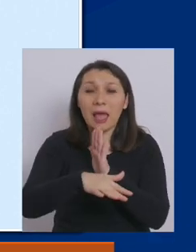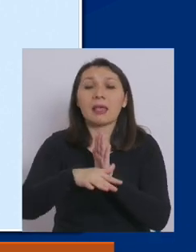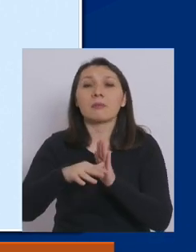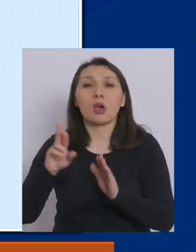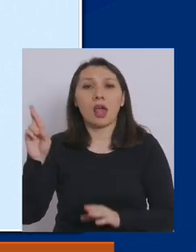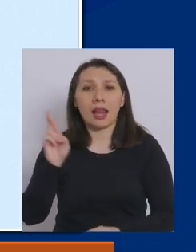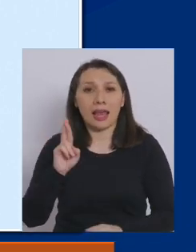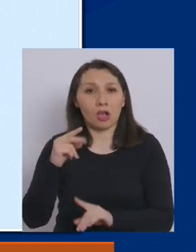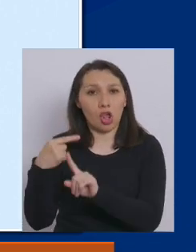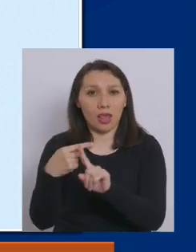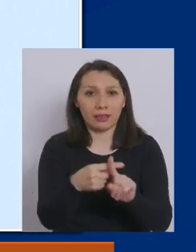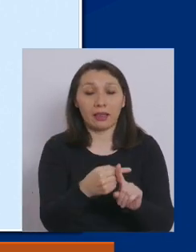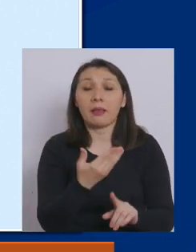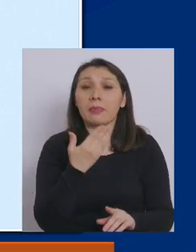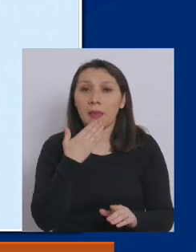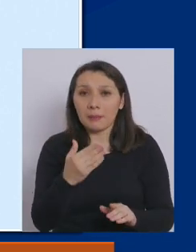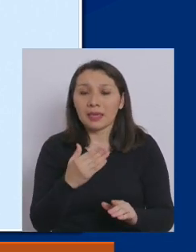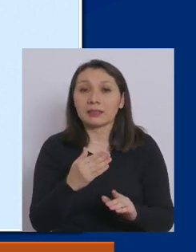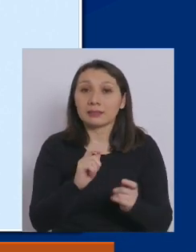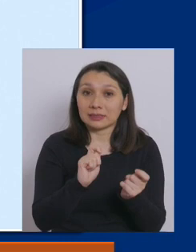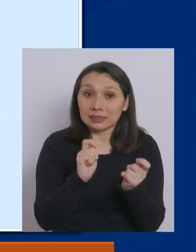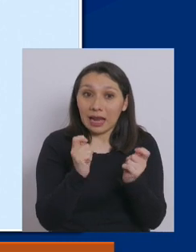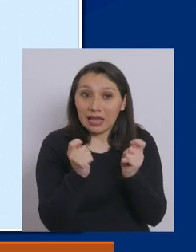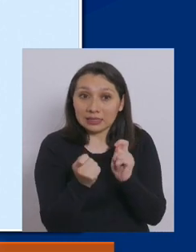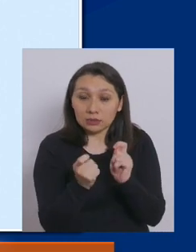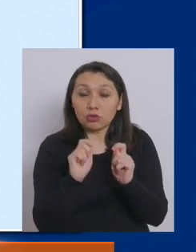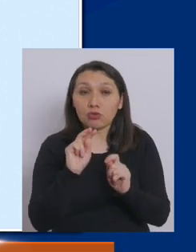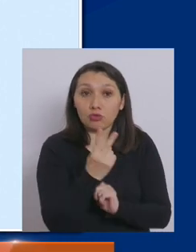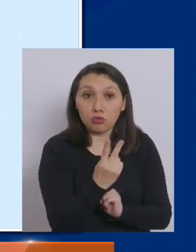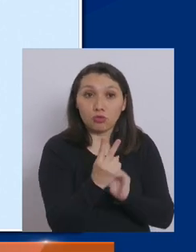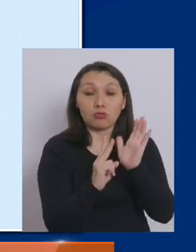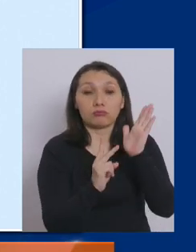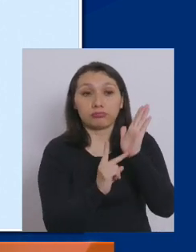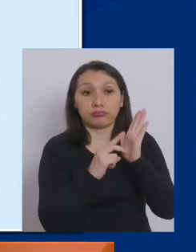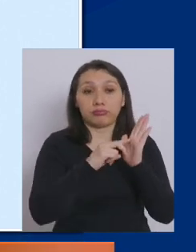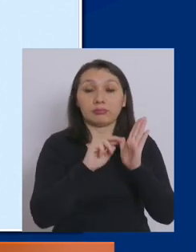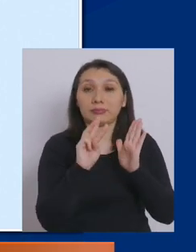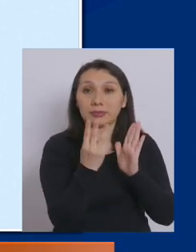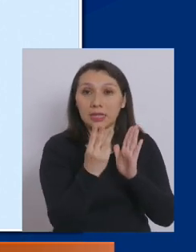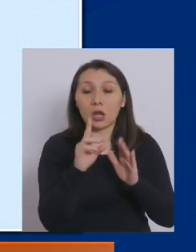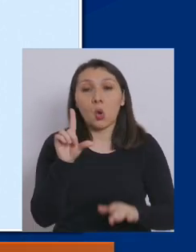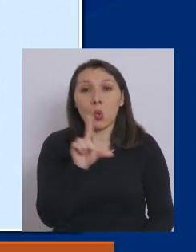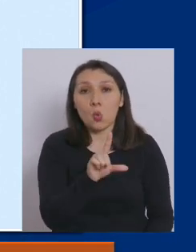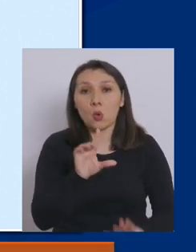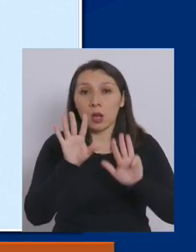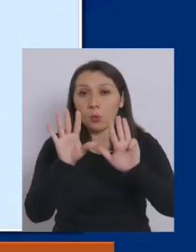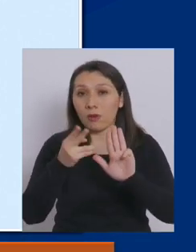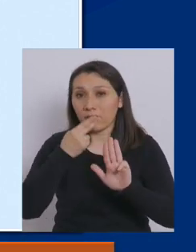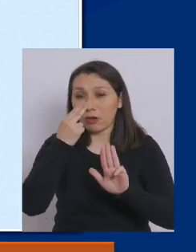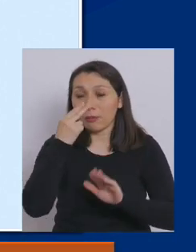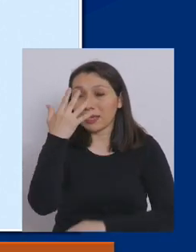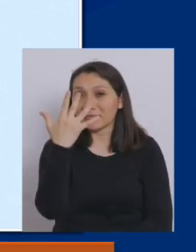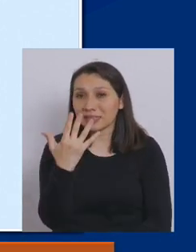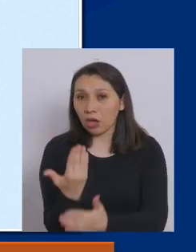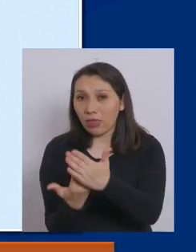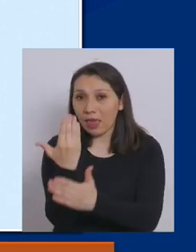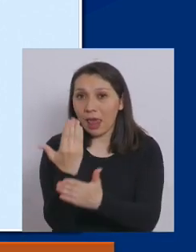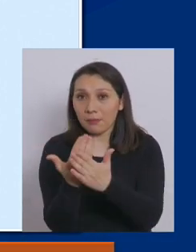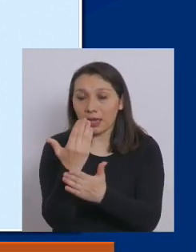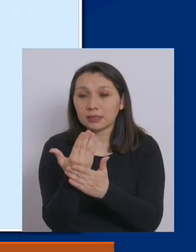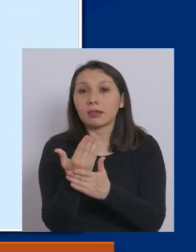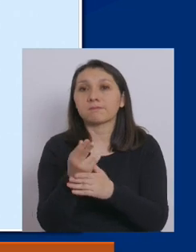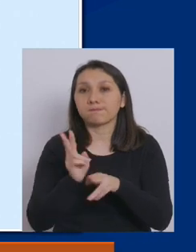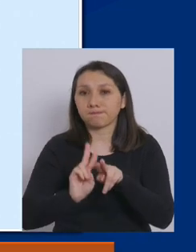También avanzan de transición a preparación desde el lunes 9 de noviembre a las 5 de la mañana.